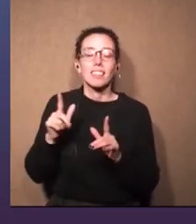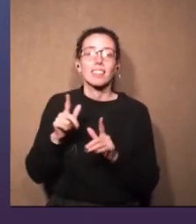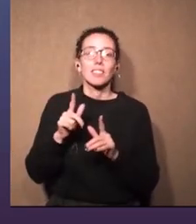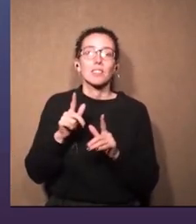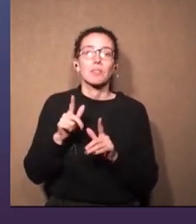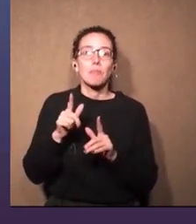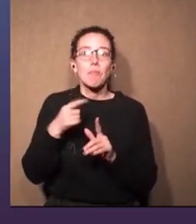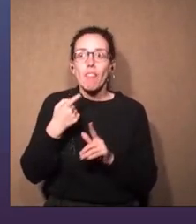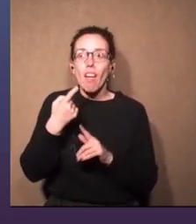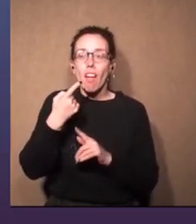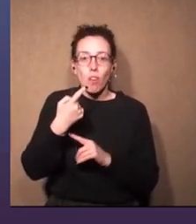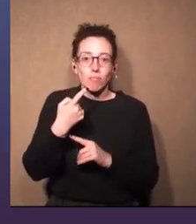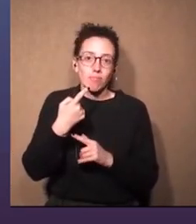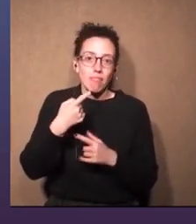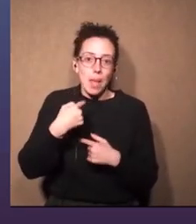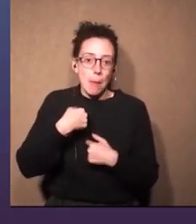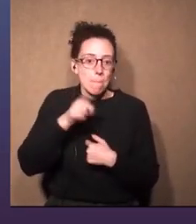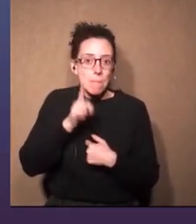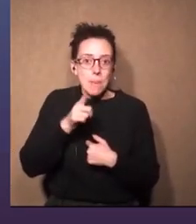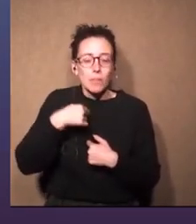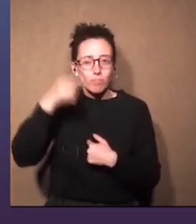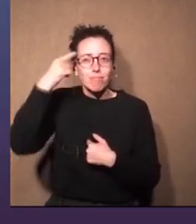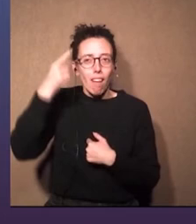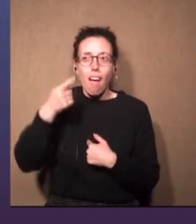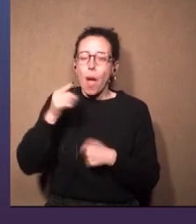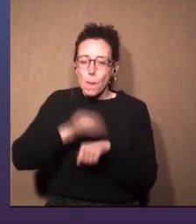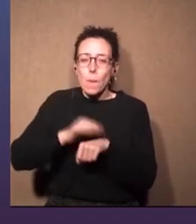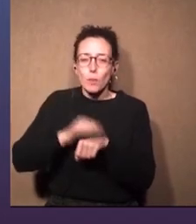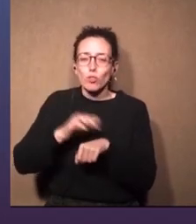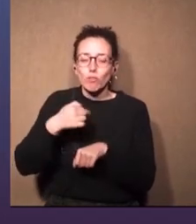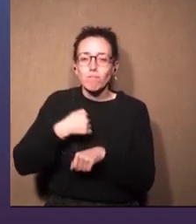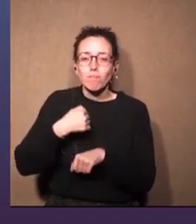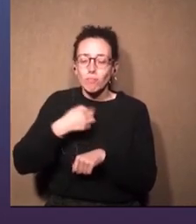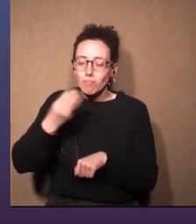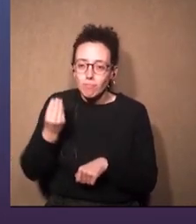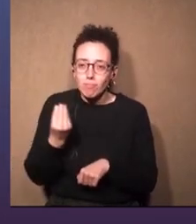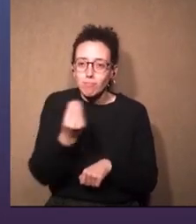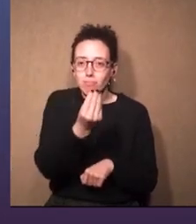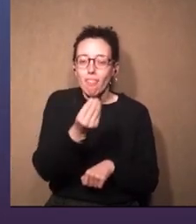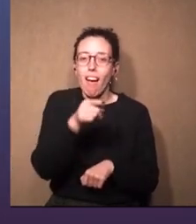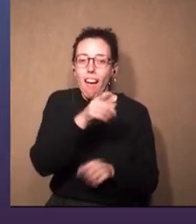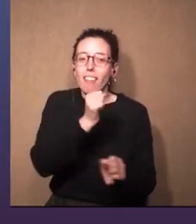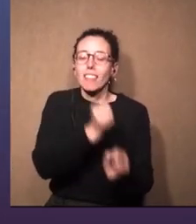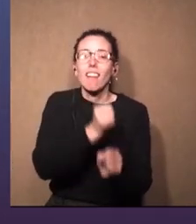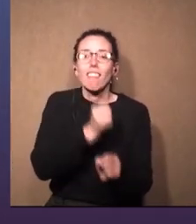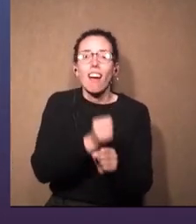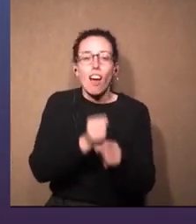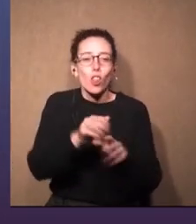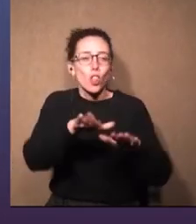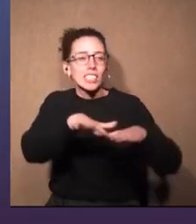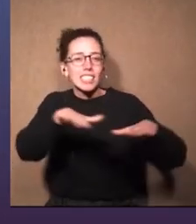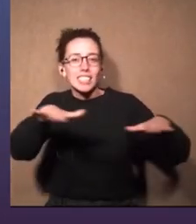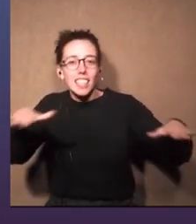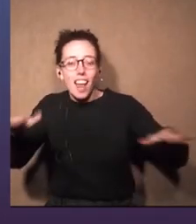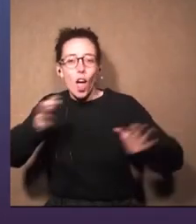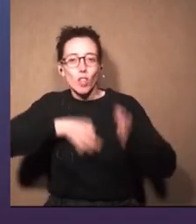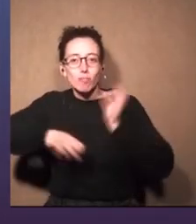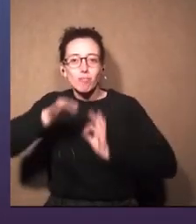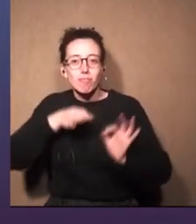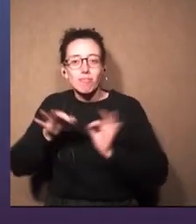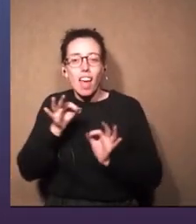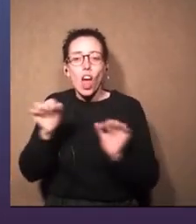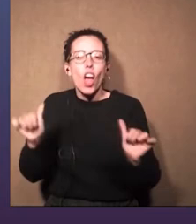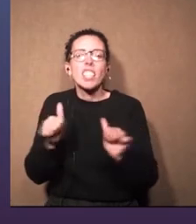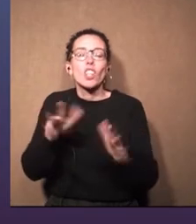diciéndome a mí misma que en algún momento iba a estar trabajando sobre un escenario